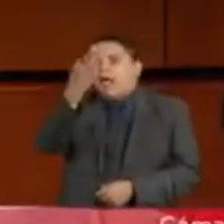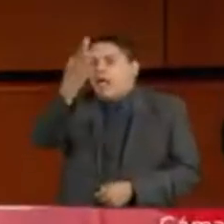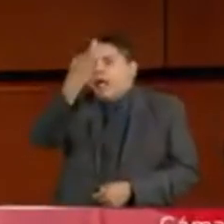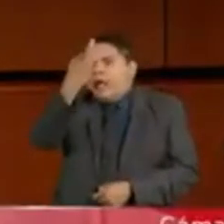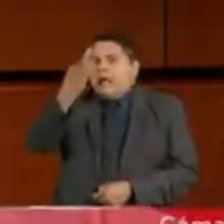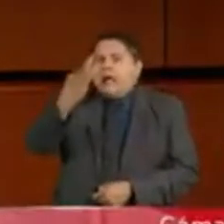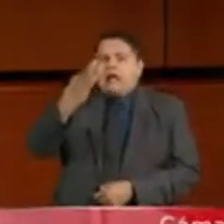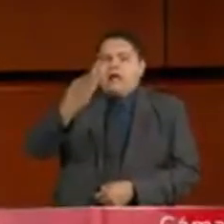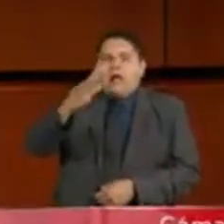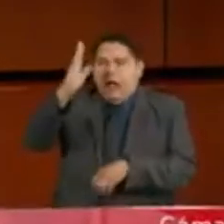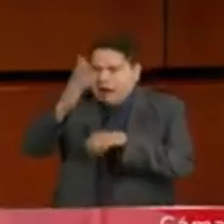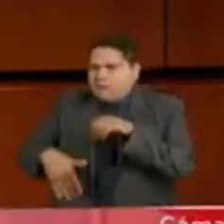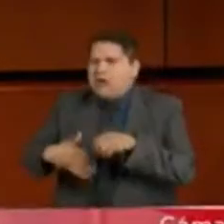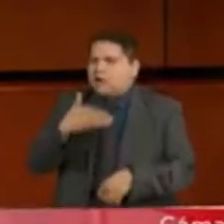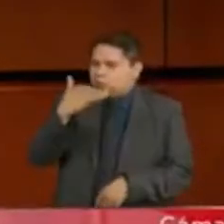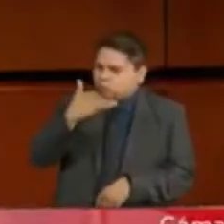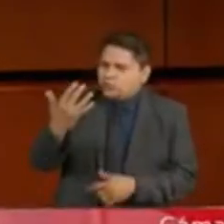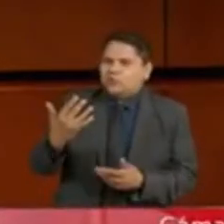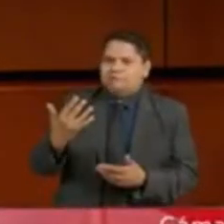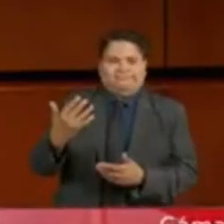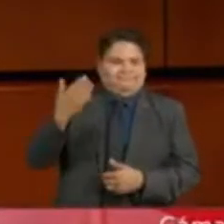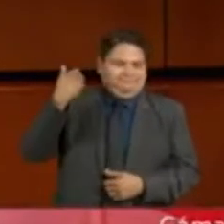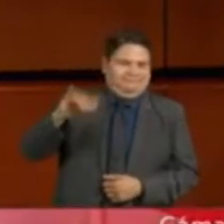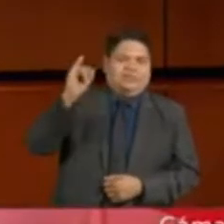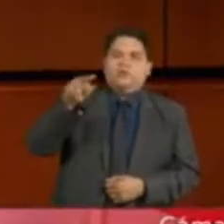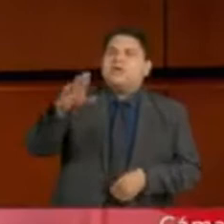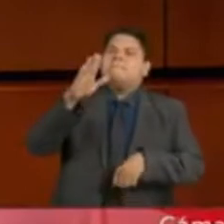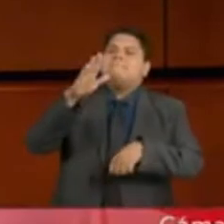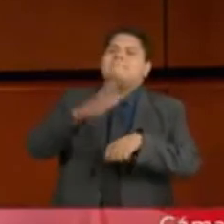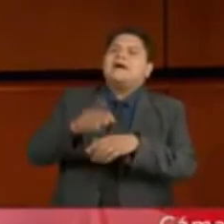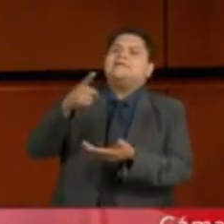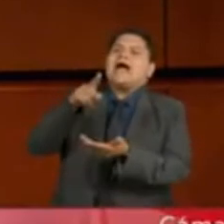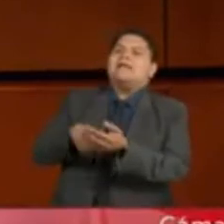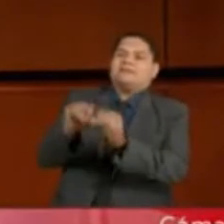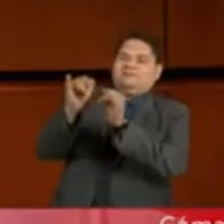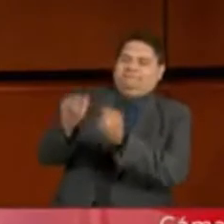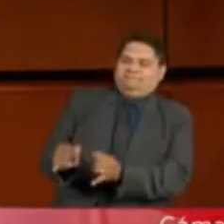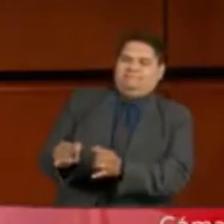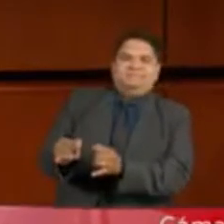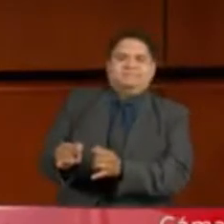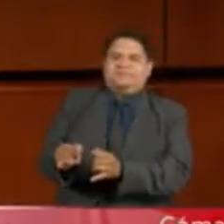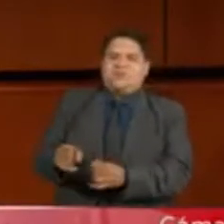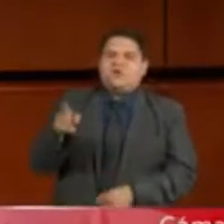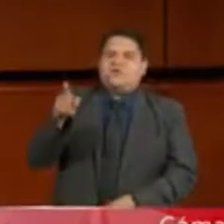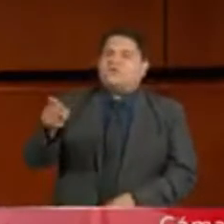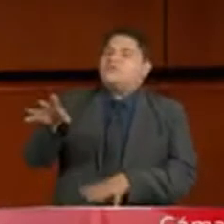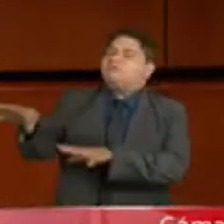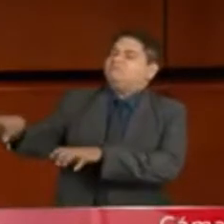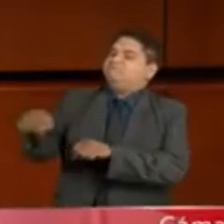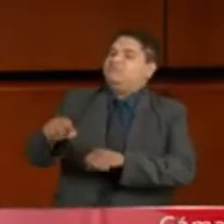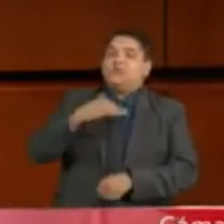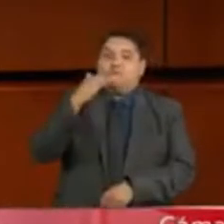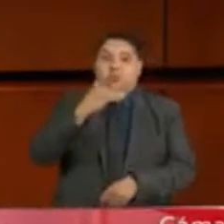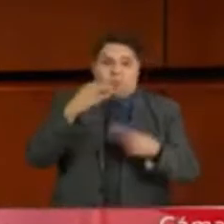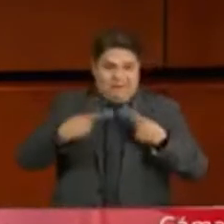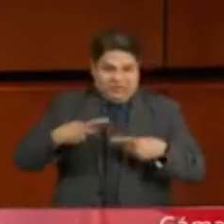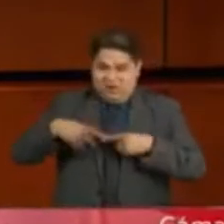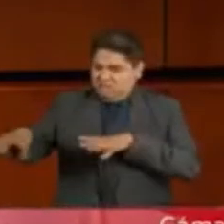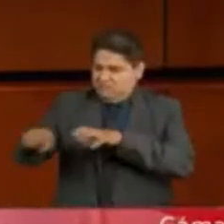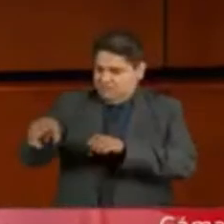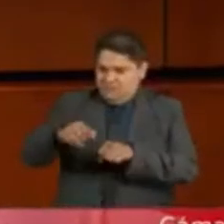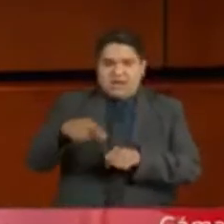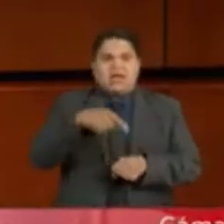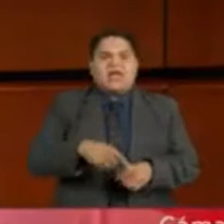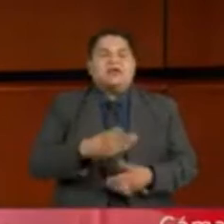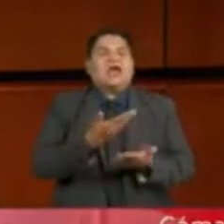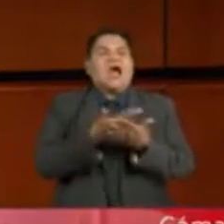que acabaron los negocios de corrupción porque ustedes tienen un problema, senador. Se llevaron una bola de corruptos y ahora